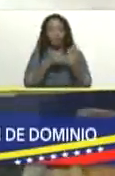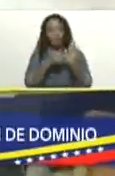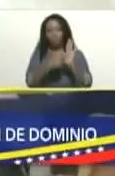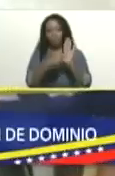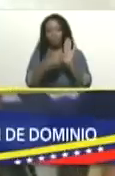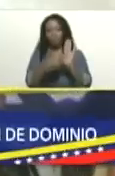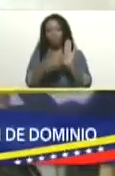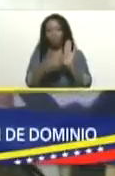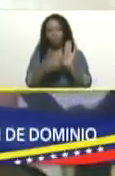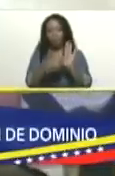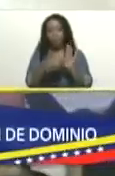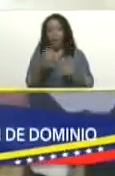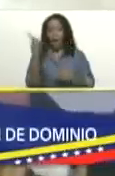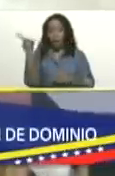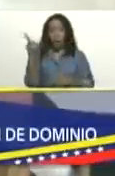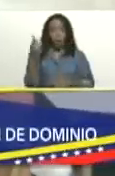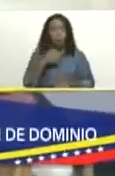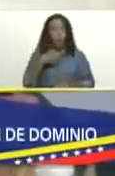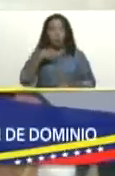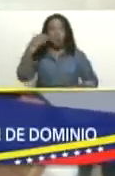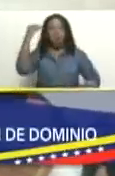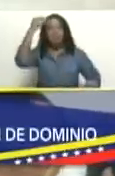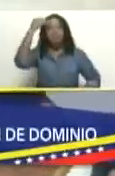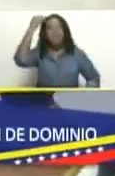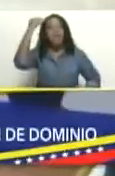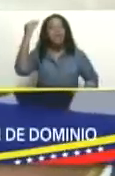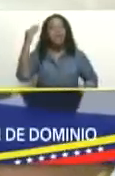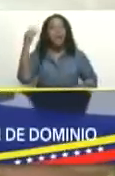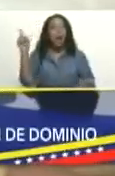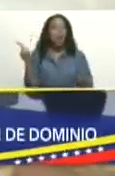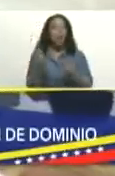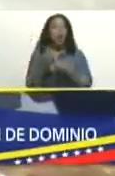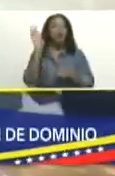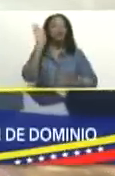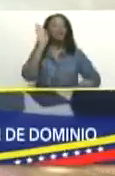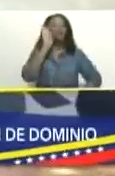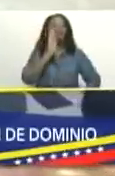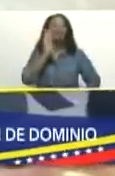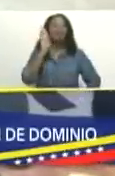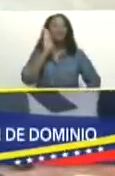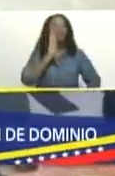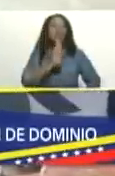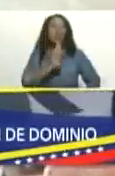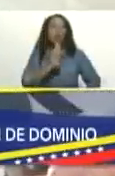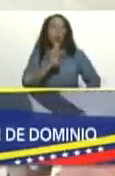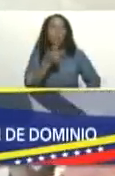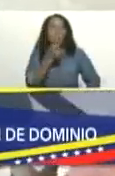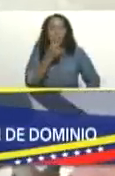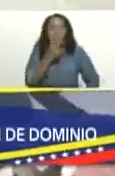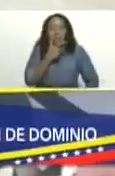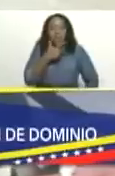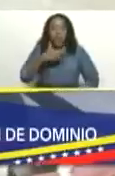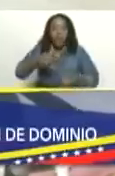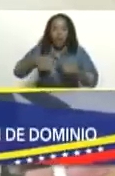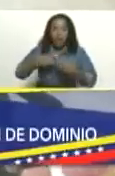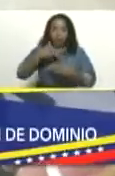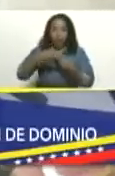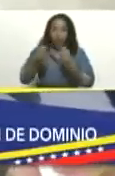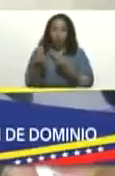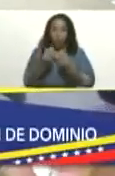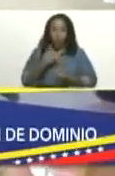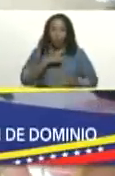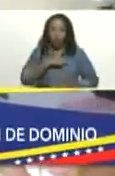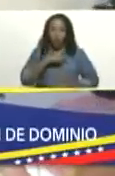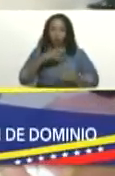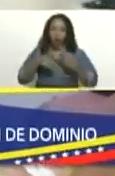No pueden pretender manchar la belleza de una revolución como la nuestra, la